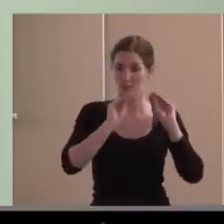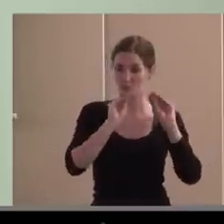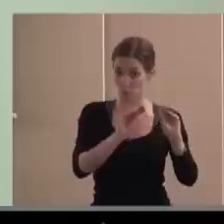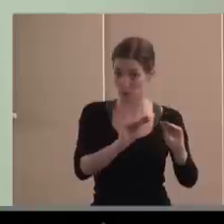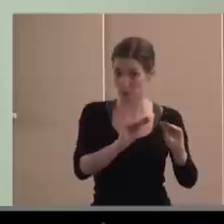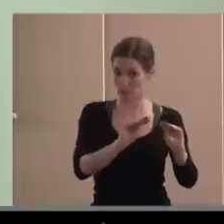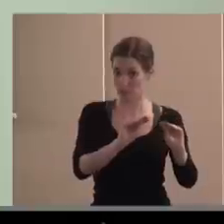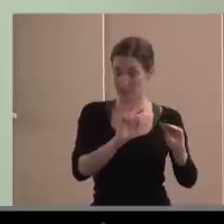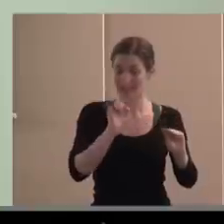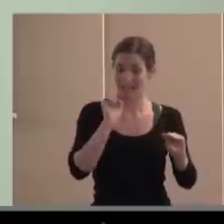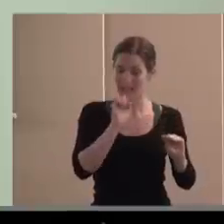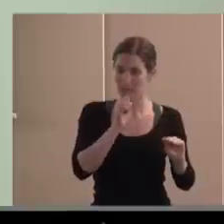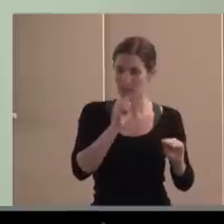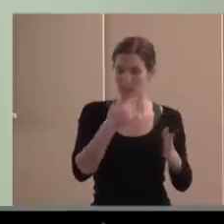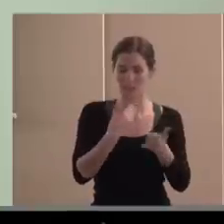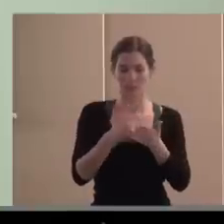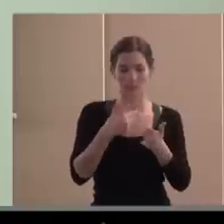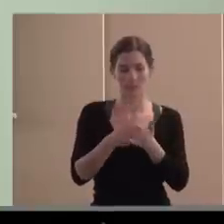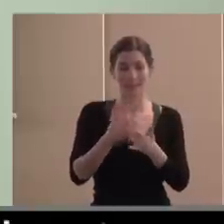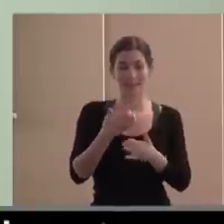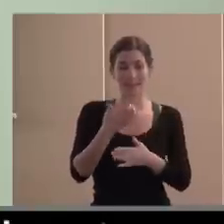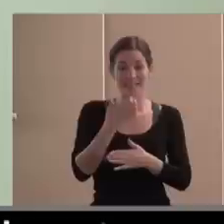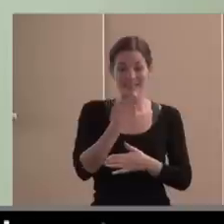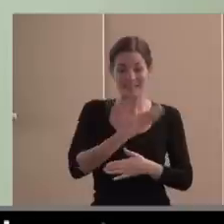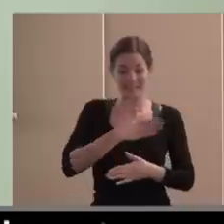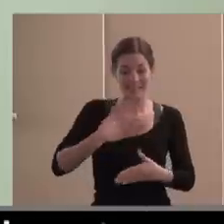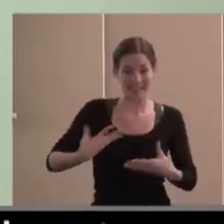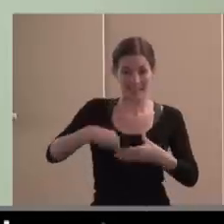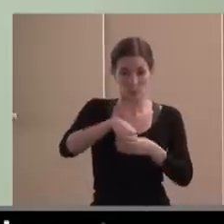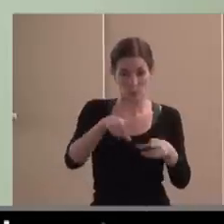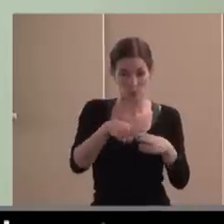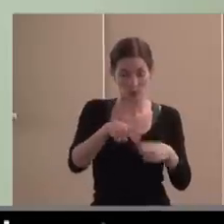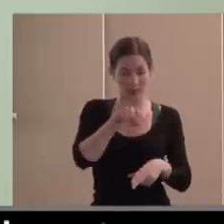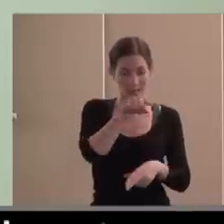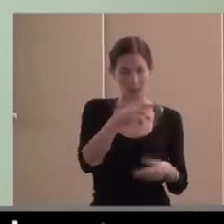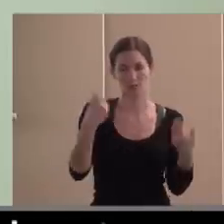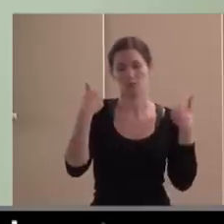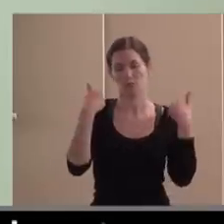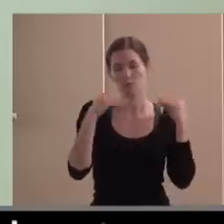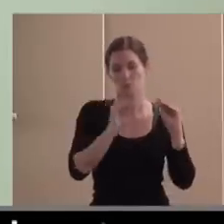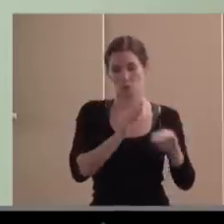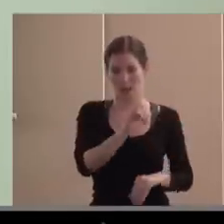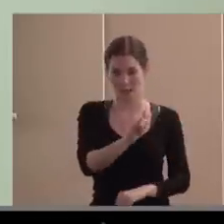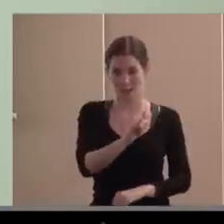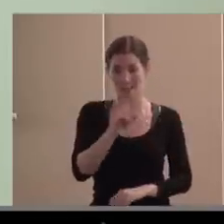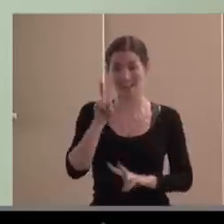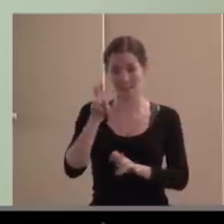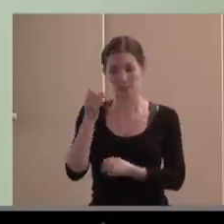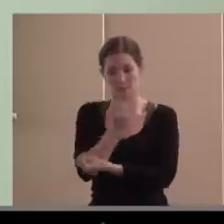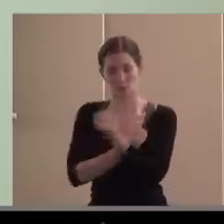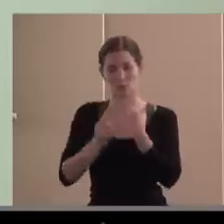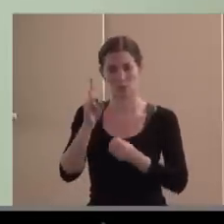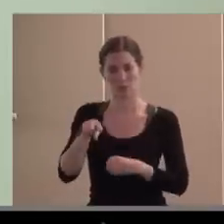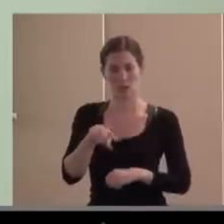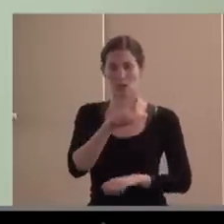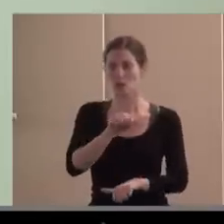que son ellas las responsables de su propia inclusión, también en el plano económico, que no esperen pasivamente, por supuesto